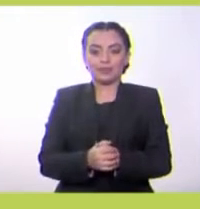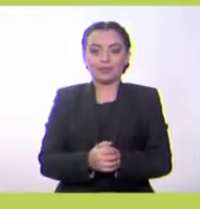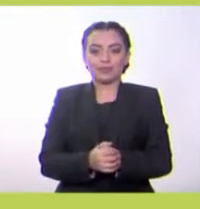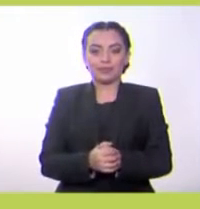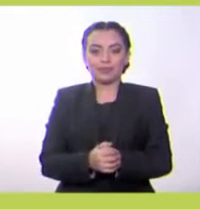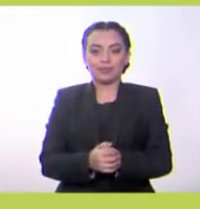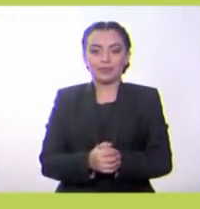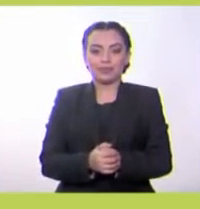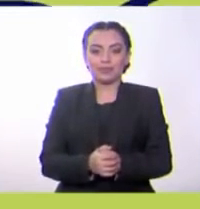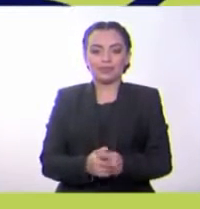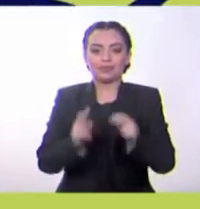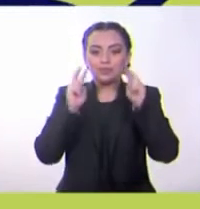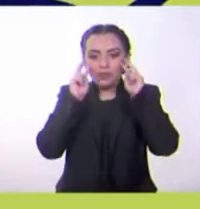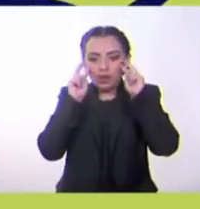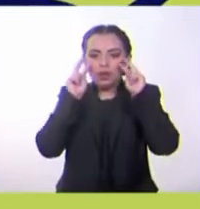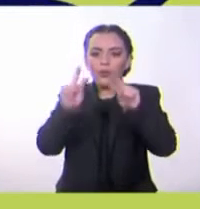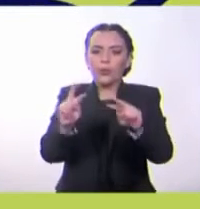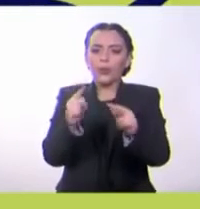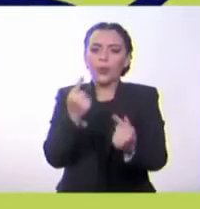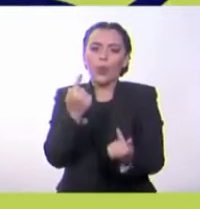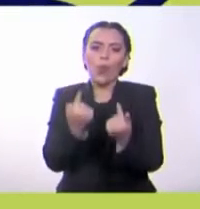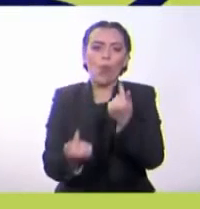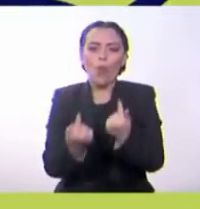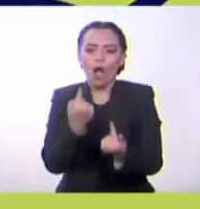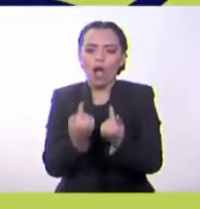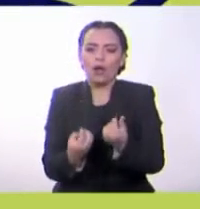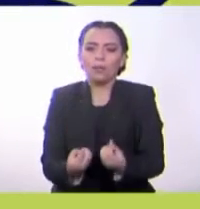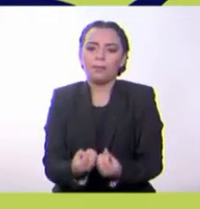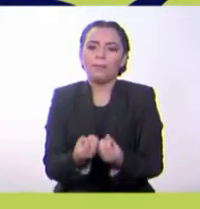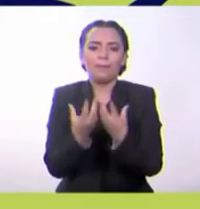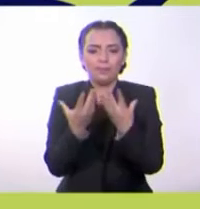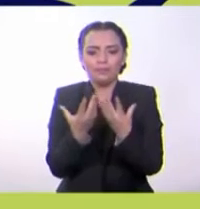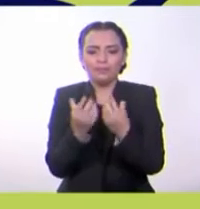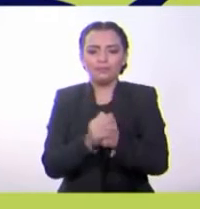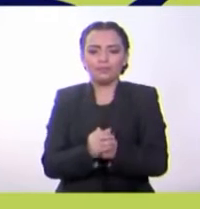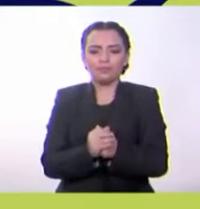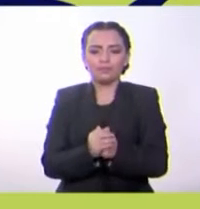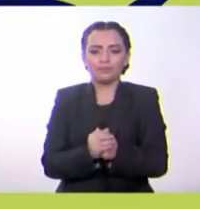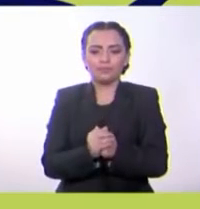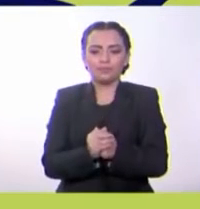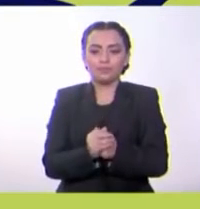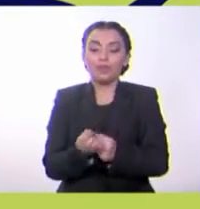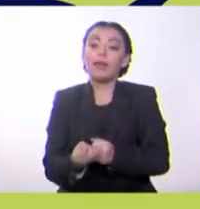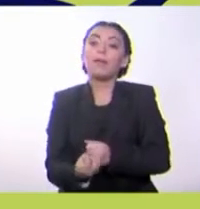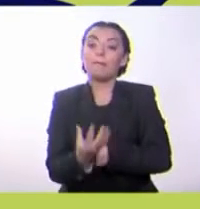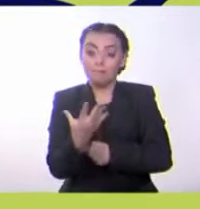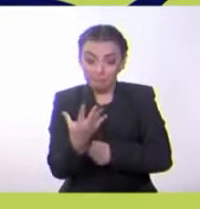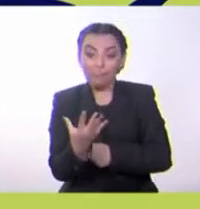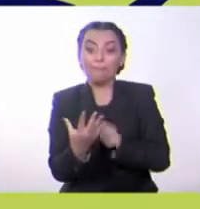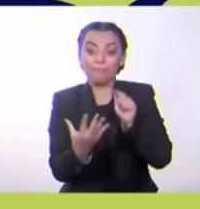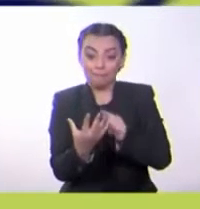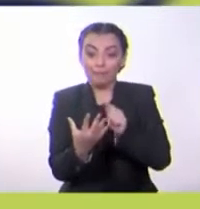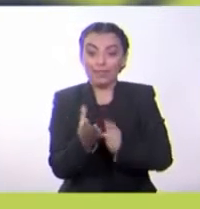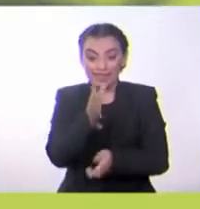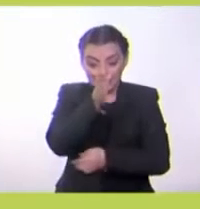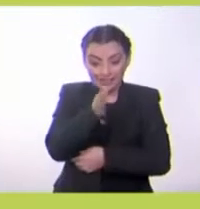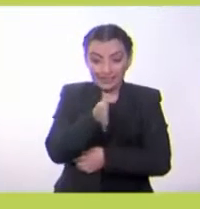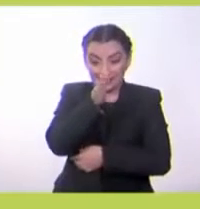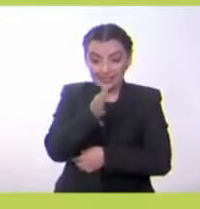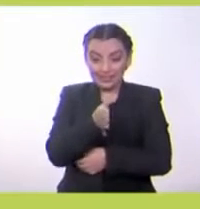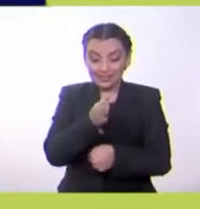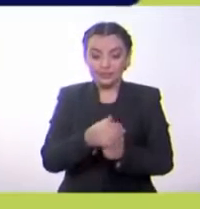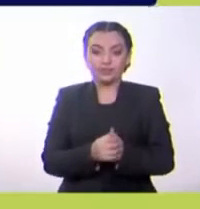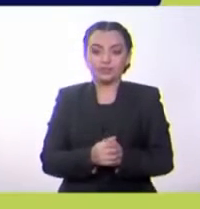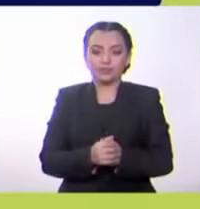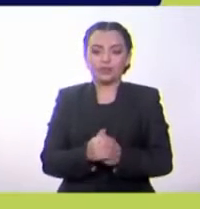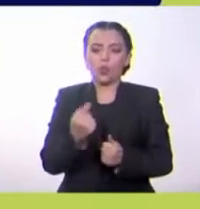¿Cuál de estos organismos es una planta? ¡Muy bien! El bambú es una planta. ¿Cuál de